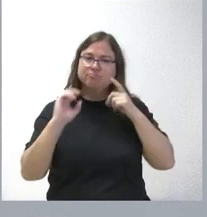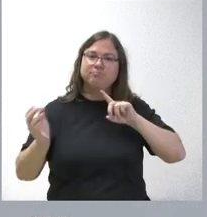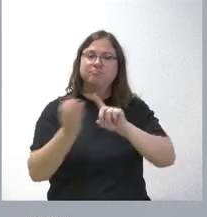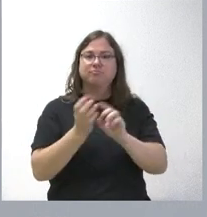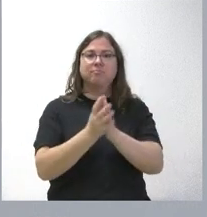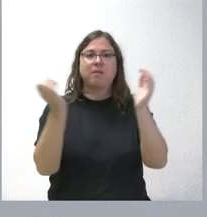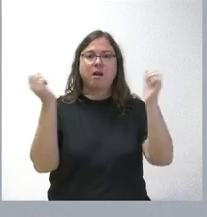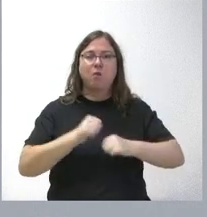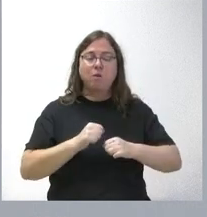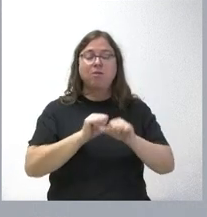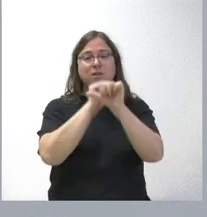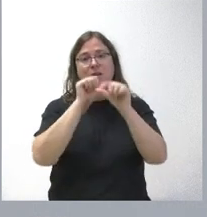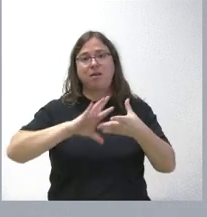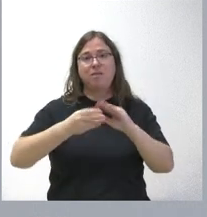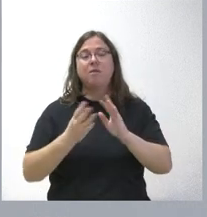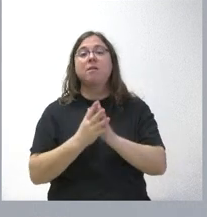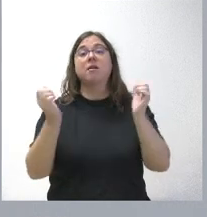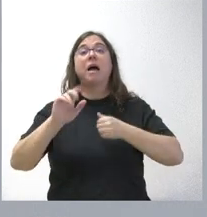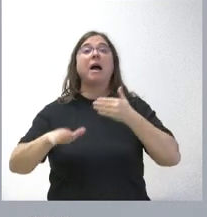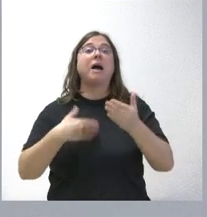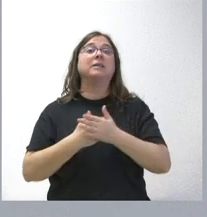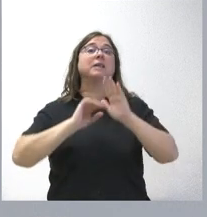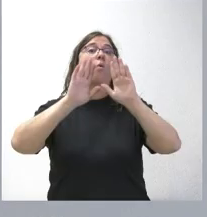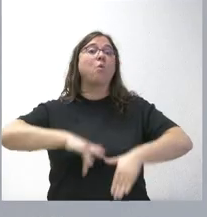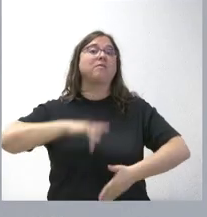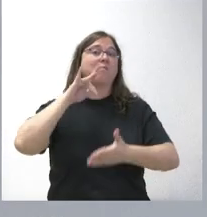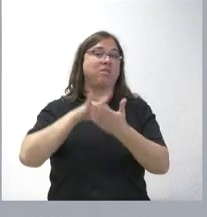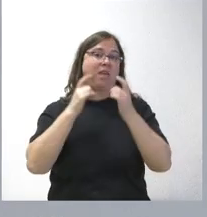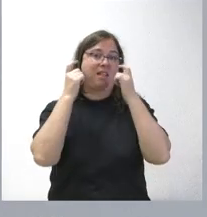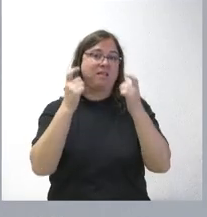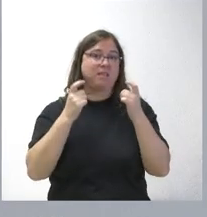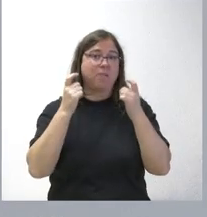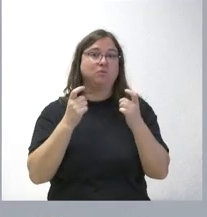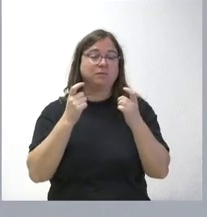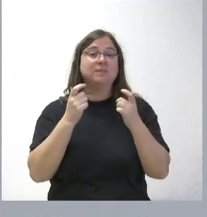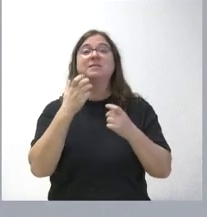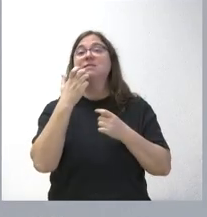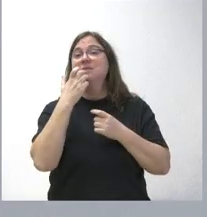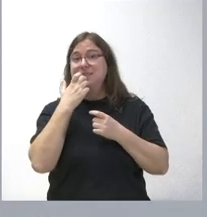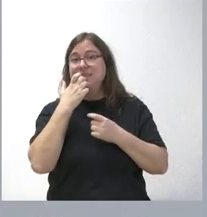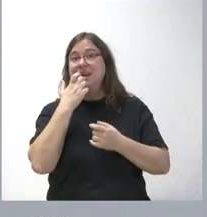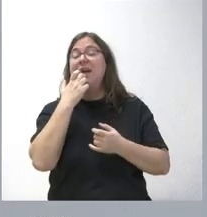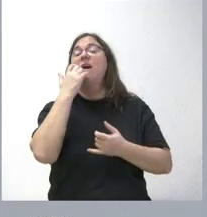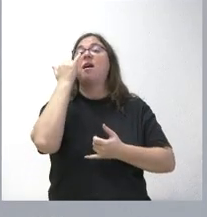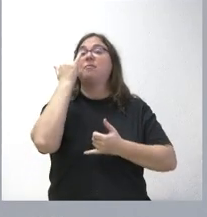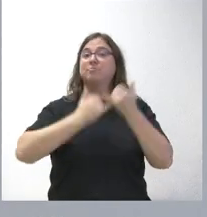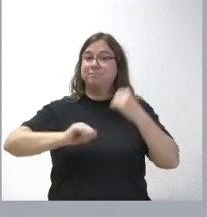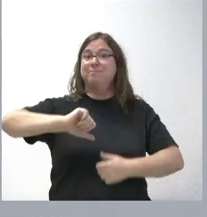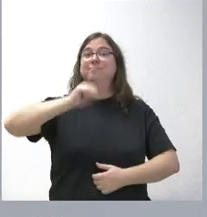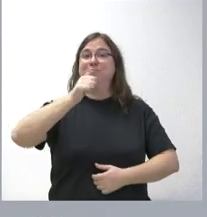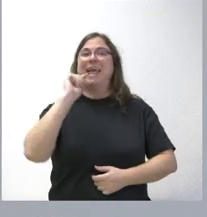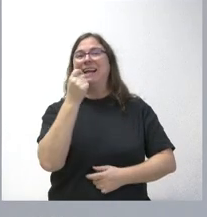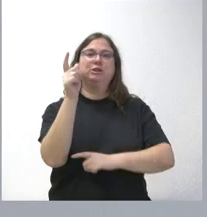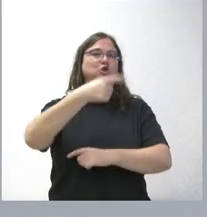fórmulas de encuentro. Y, por tanto, hasta el último día lo vamos a seguir intentando y, si al final sale, será un éxito de todos